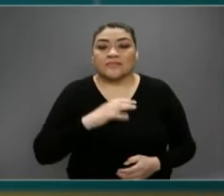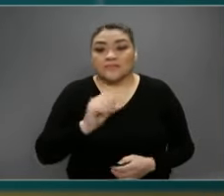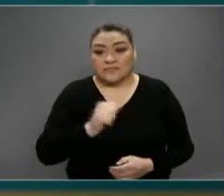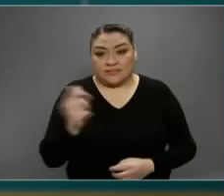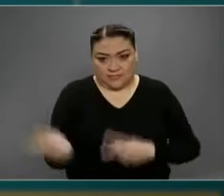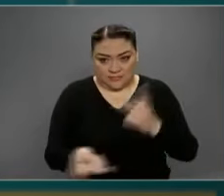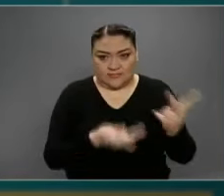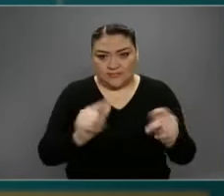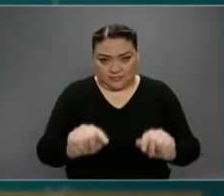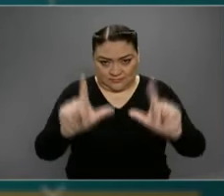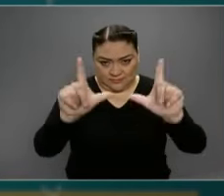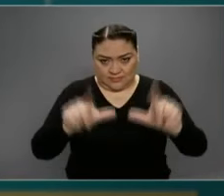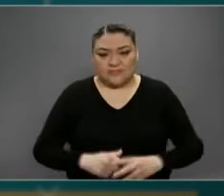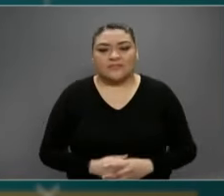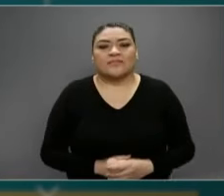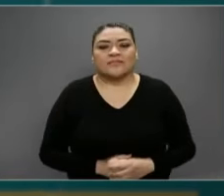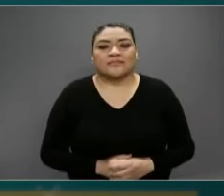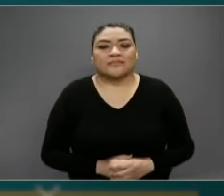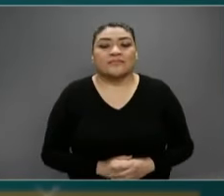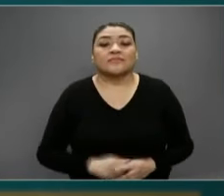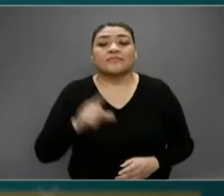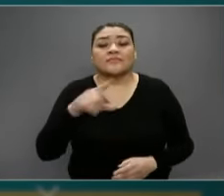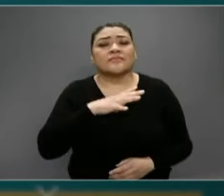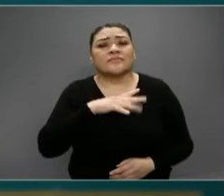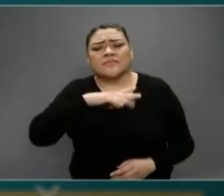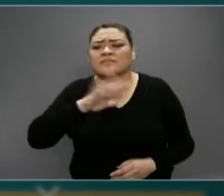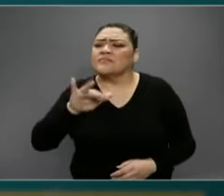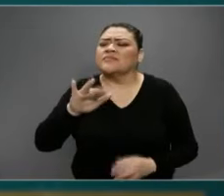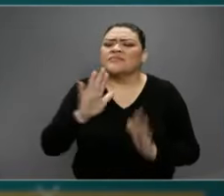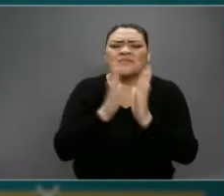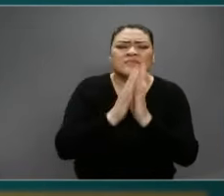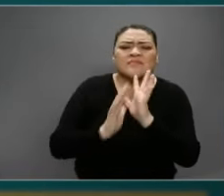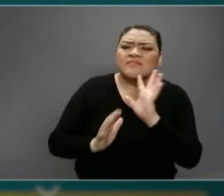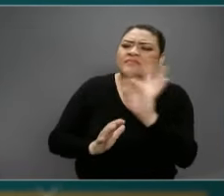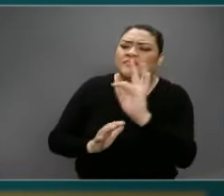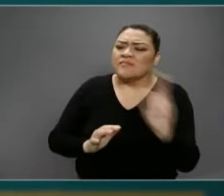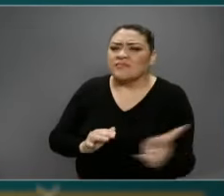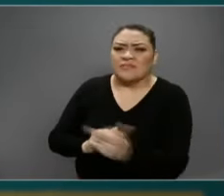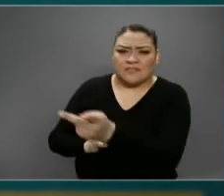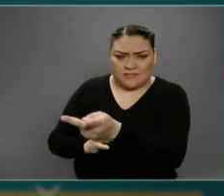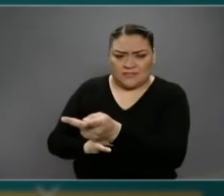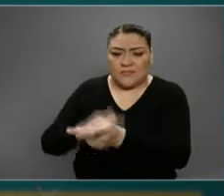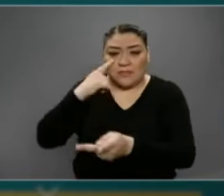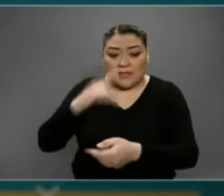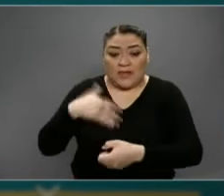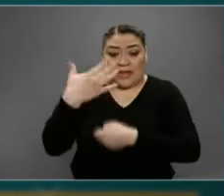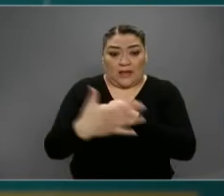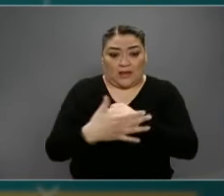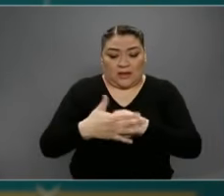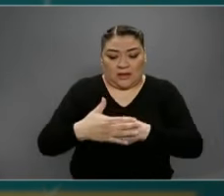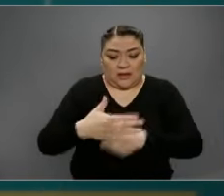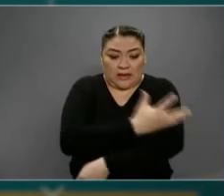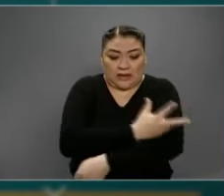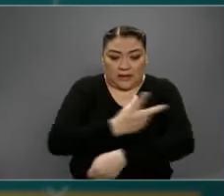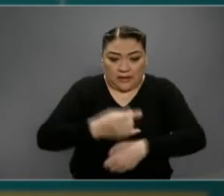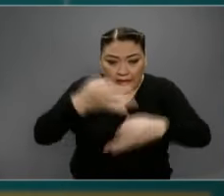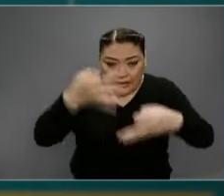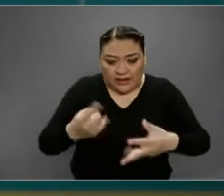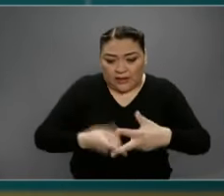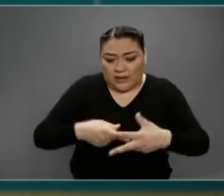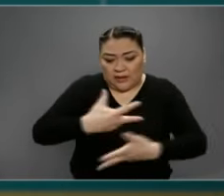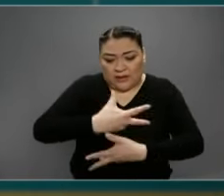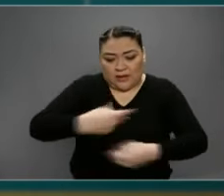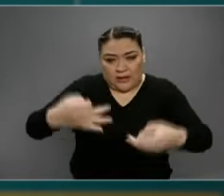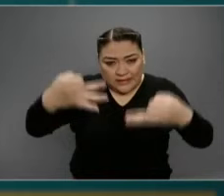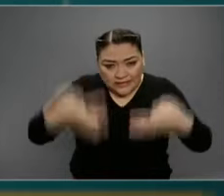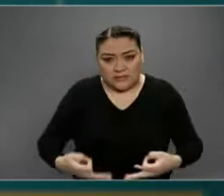Tenemos alguna otra pregunta por ahí. ¿Podrías preguntarle, por favor, cuándo soltarán el número real de infectados